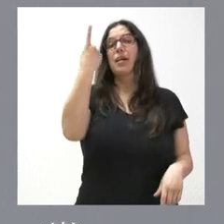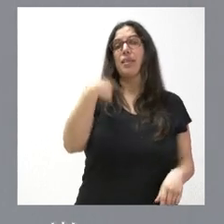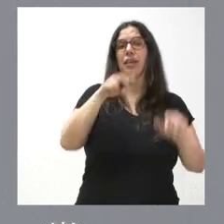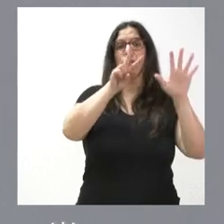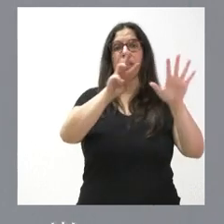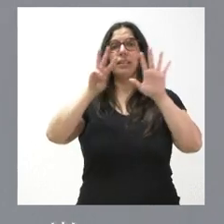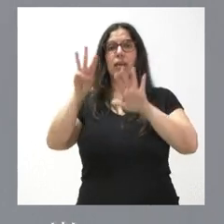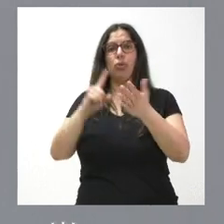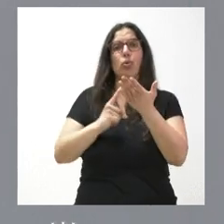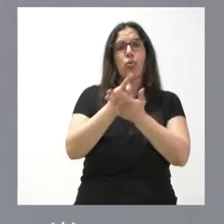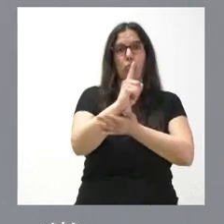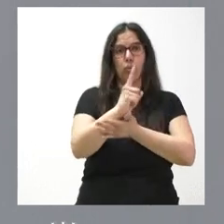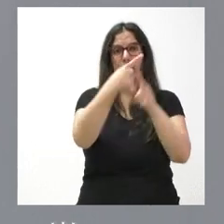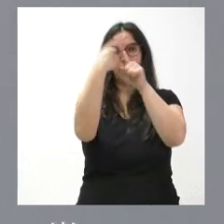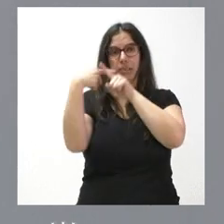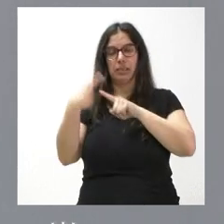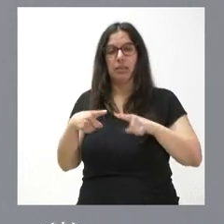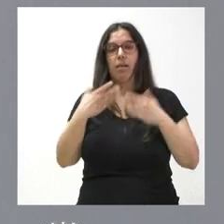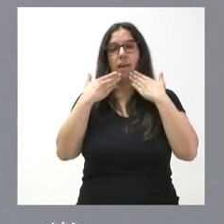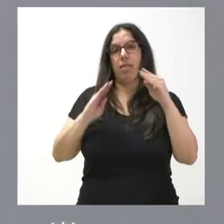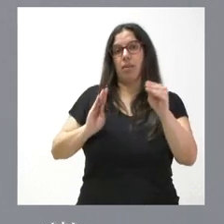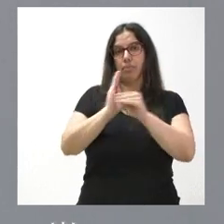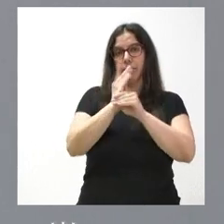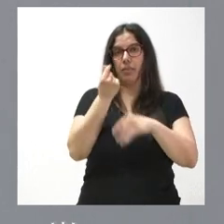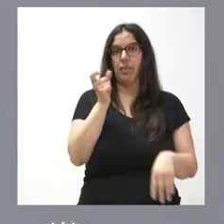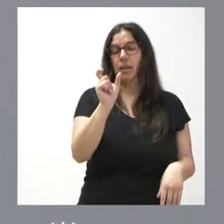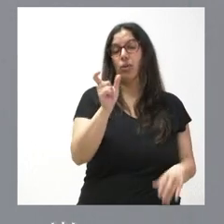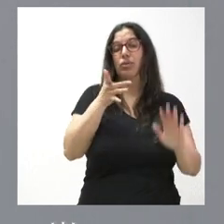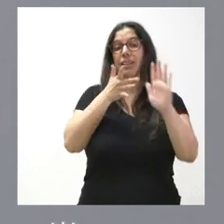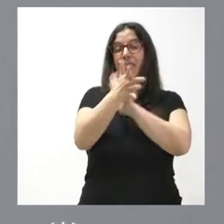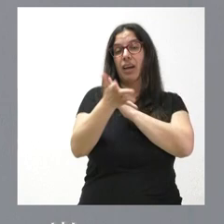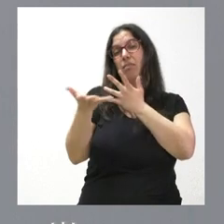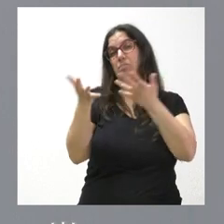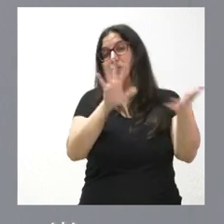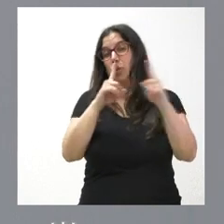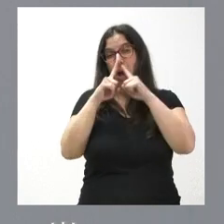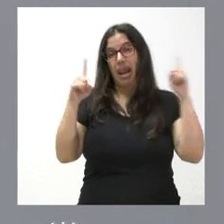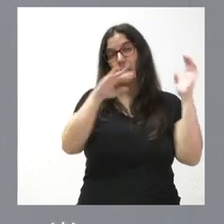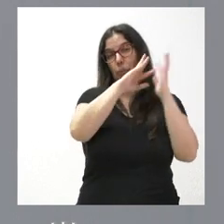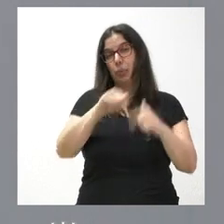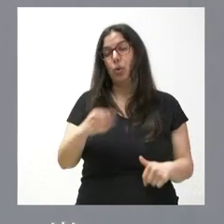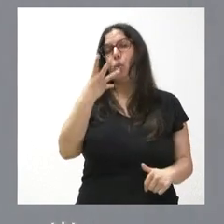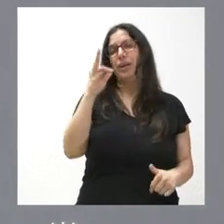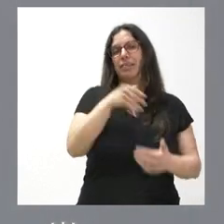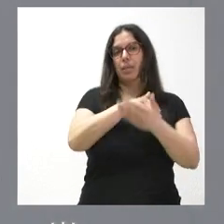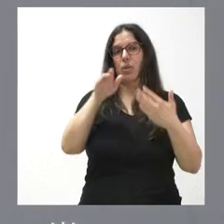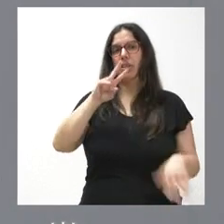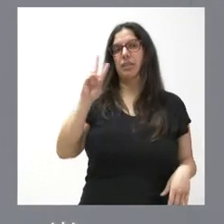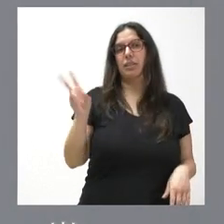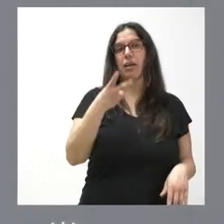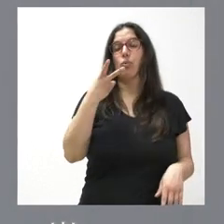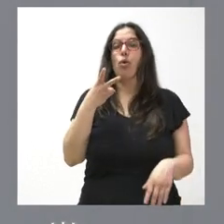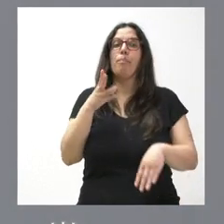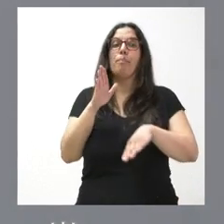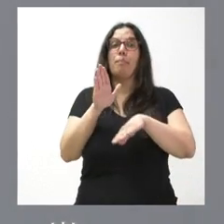concesiones de rutas, con esta aportación económica, que supone, como les digo, en el entorno del ejercicio unos 40 millones de euros, para lo que es